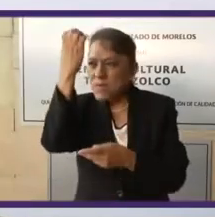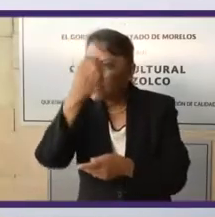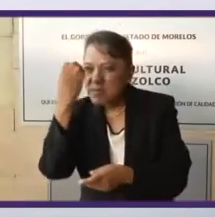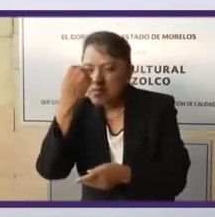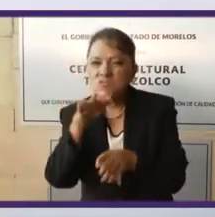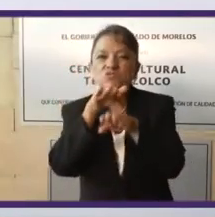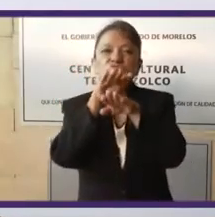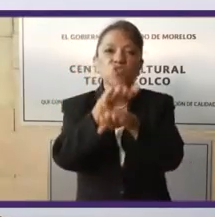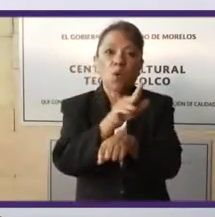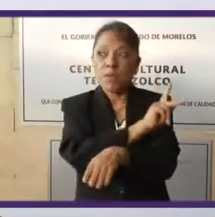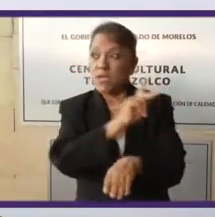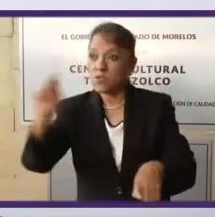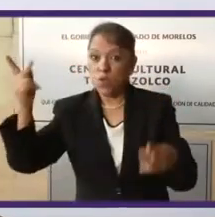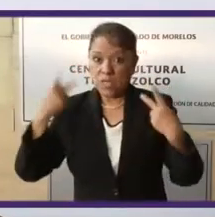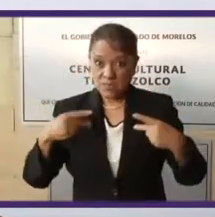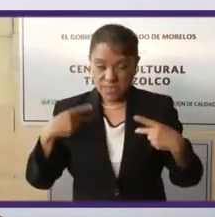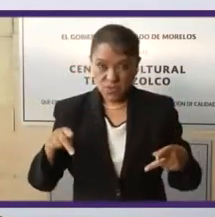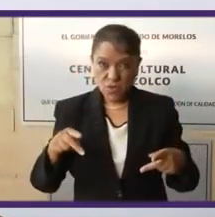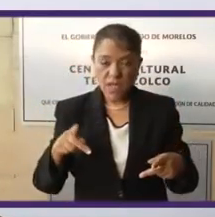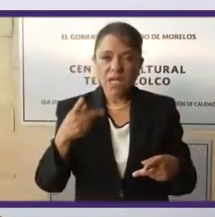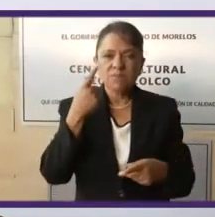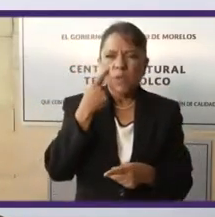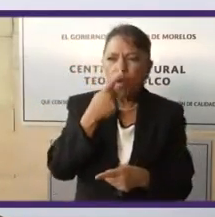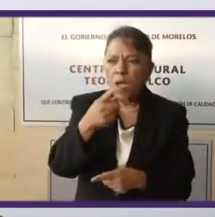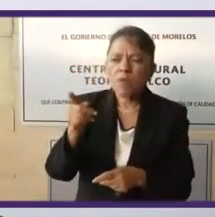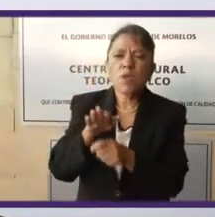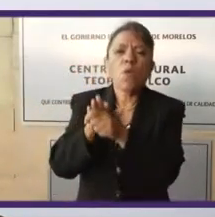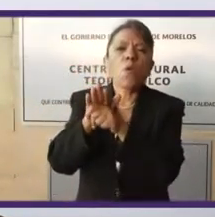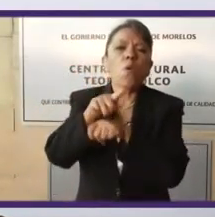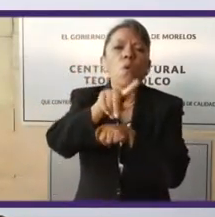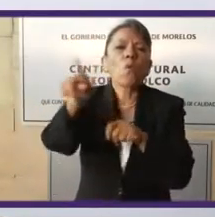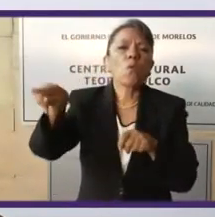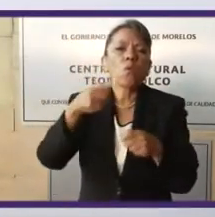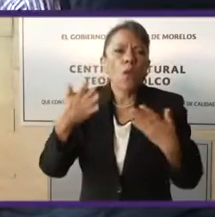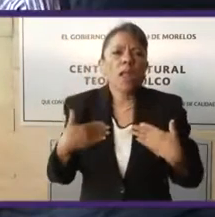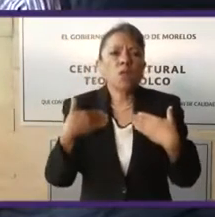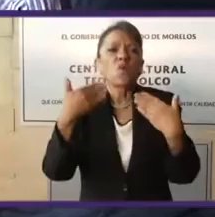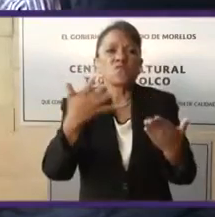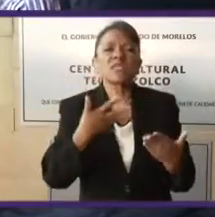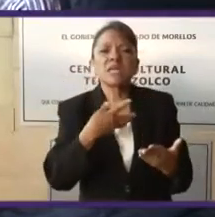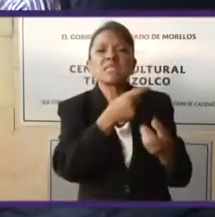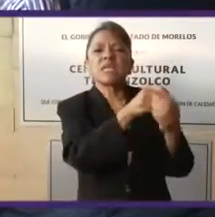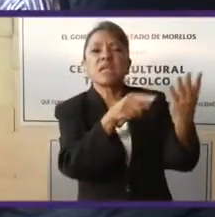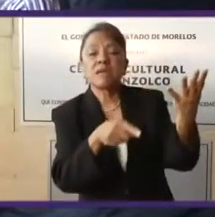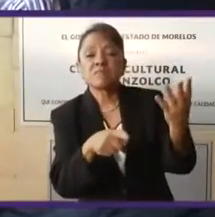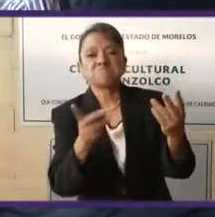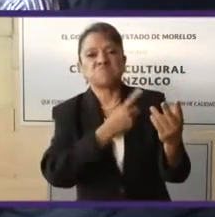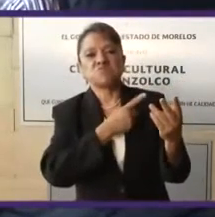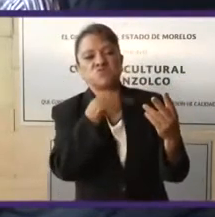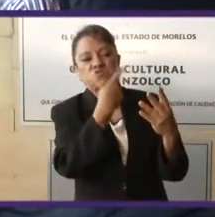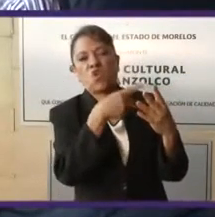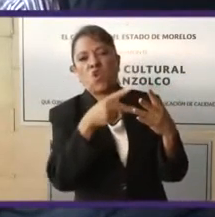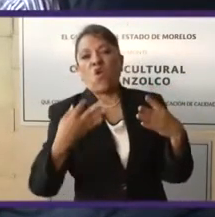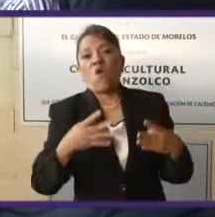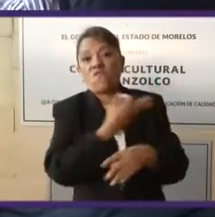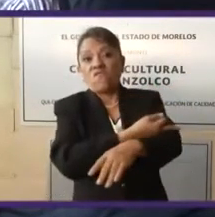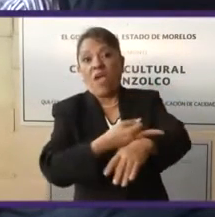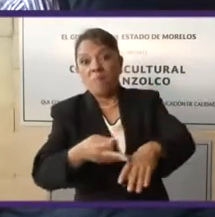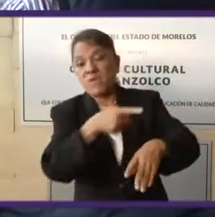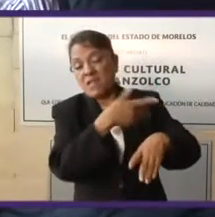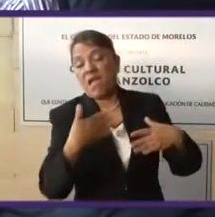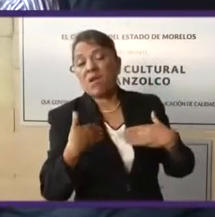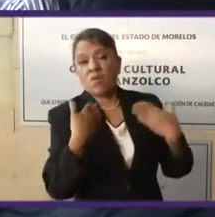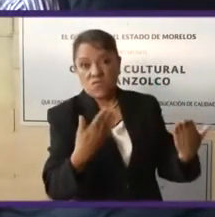y de desconfianza que nos lo refleja, por ejemplo, el estudio que hizo el INE anterior, IFE, sobre la